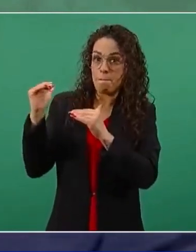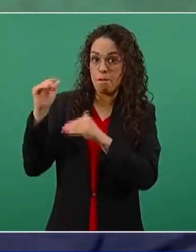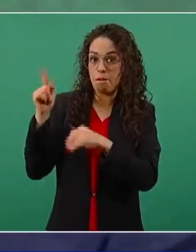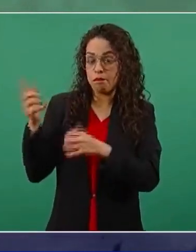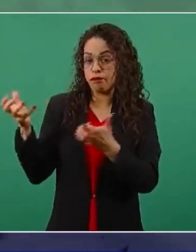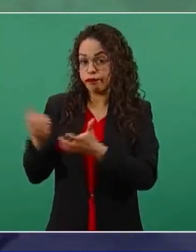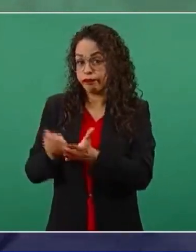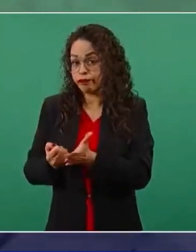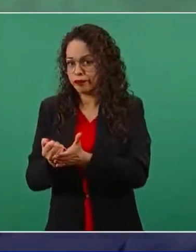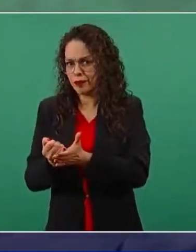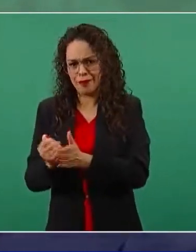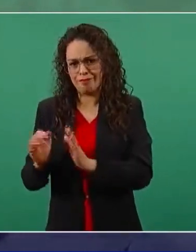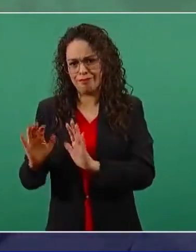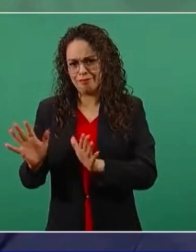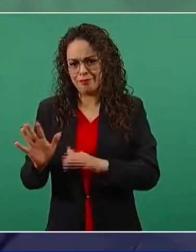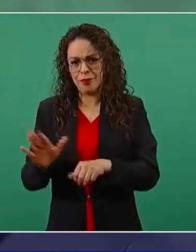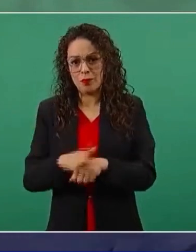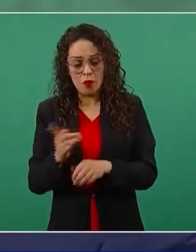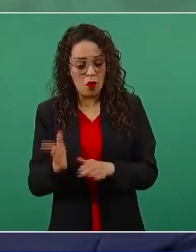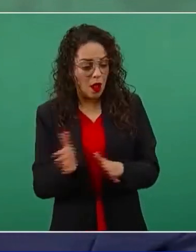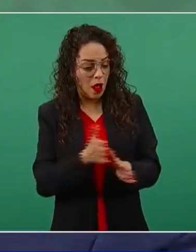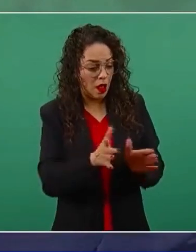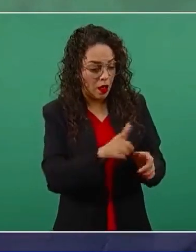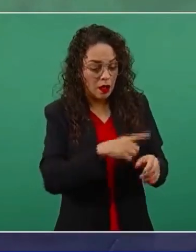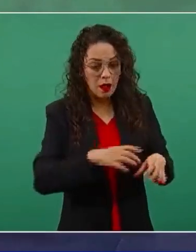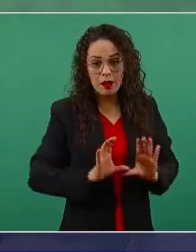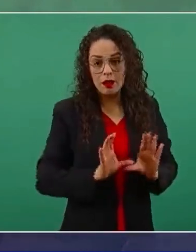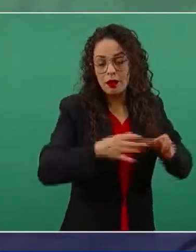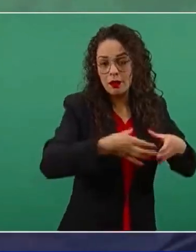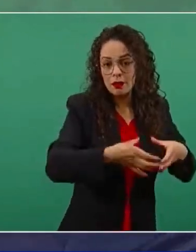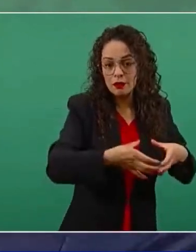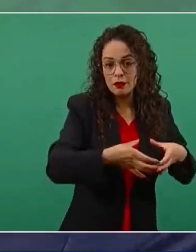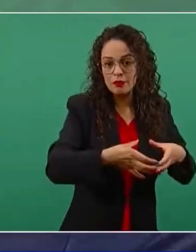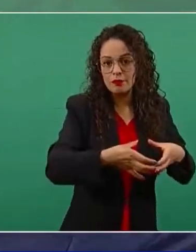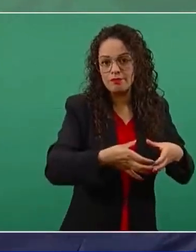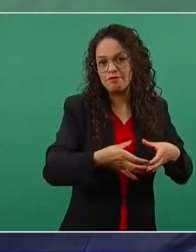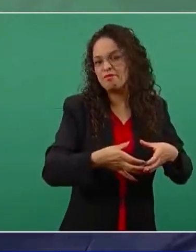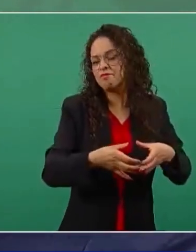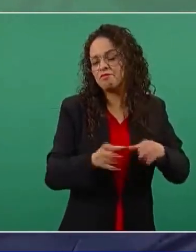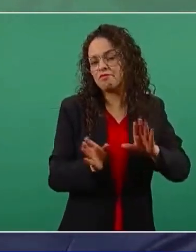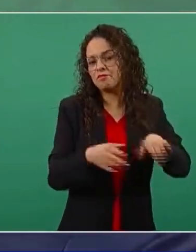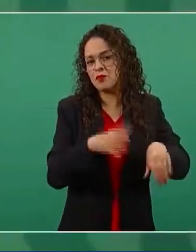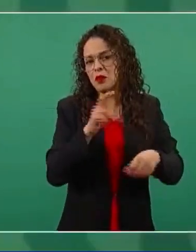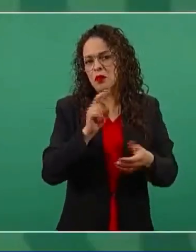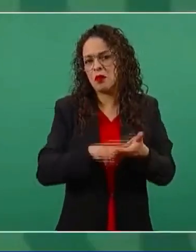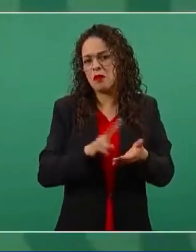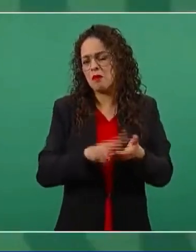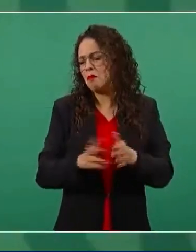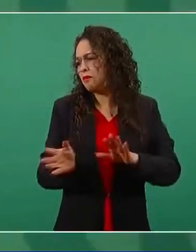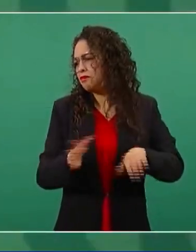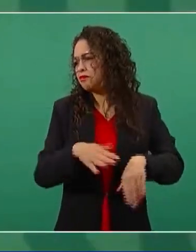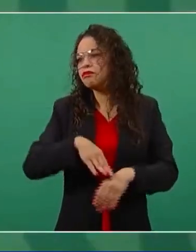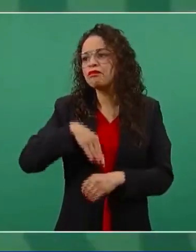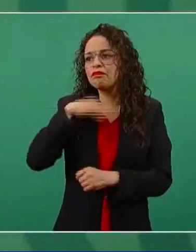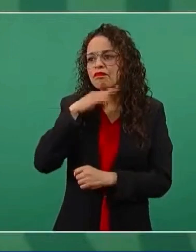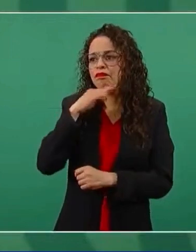los del círculo rojo no cuentan, el pueblo no cuenta.